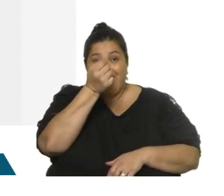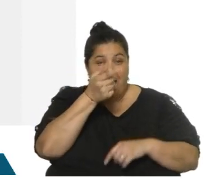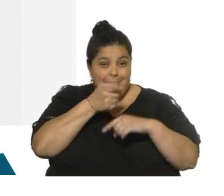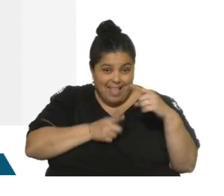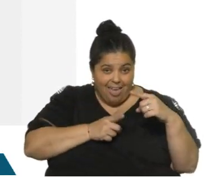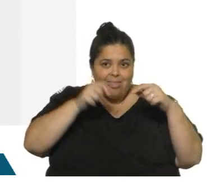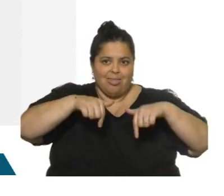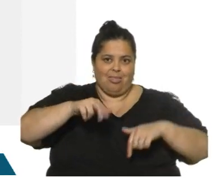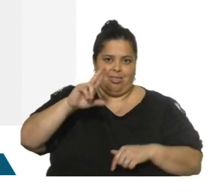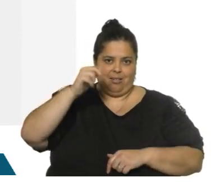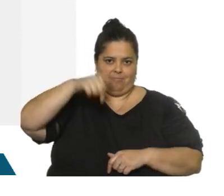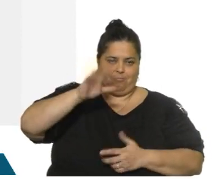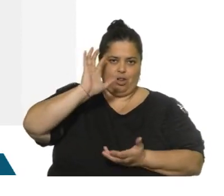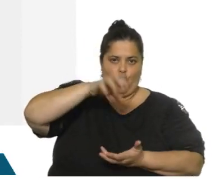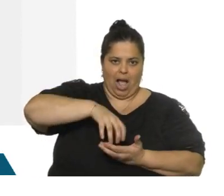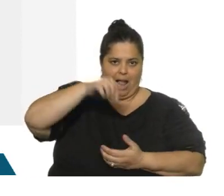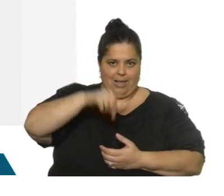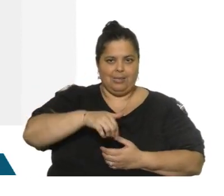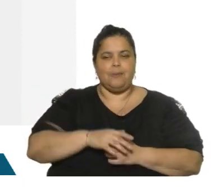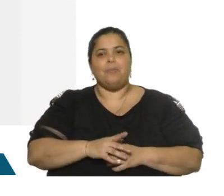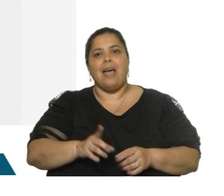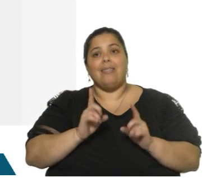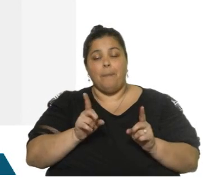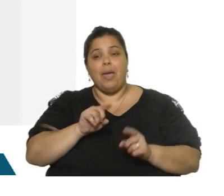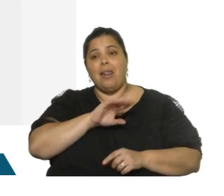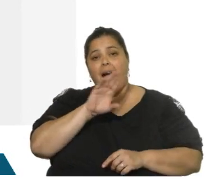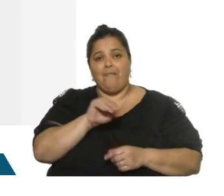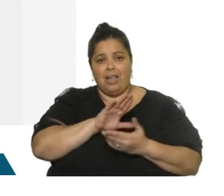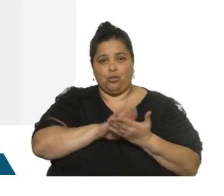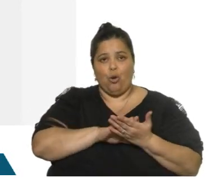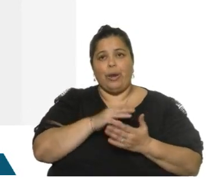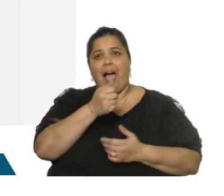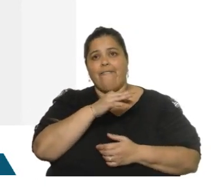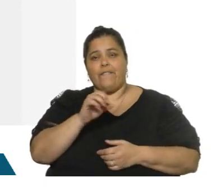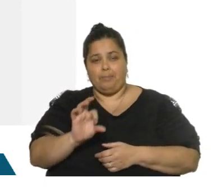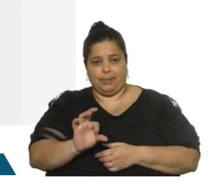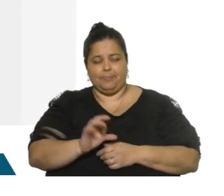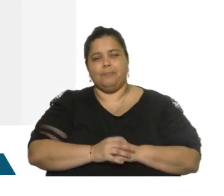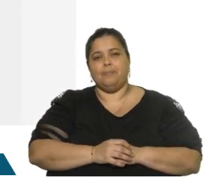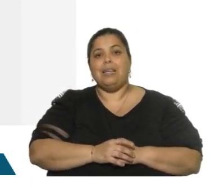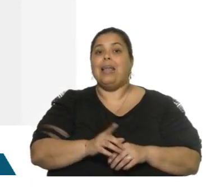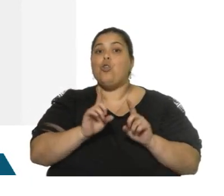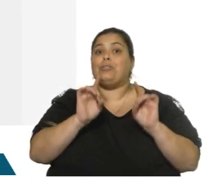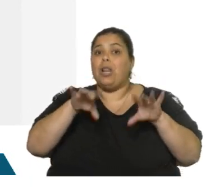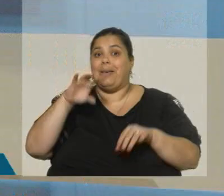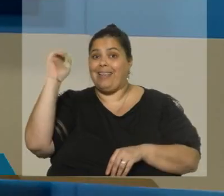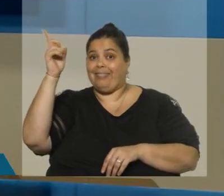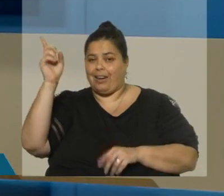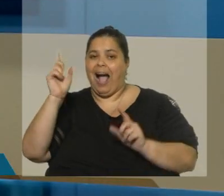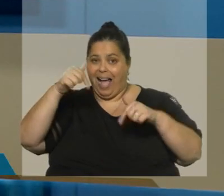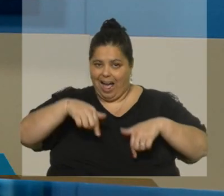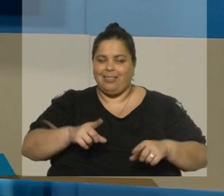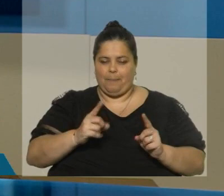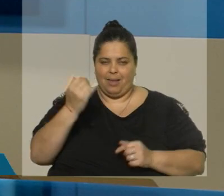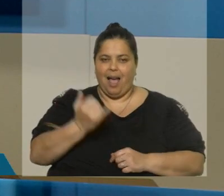los institucionales, que son las AFAP, pero esto es una buena cosa también, tener en cuenta que no solo el mercado internacional, sino aquí también hay un mercado. Ahora sí,